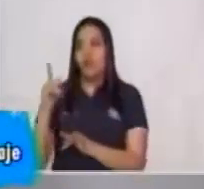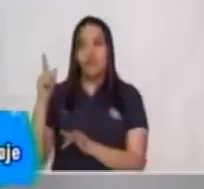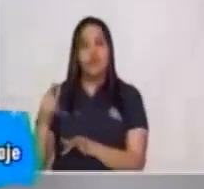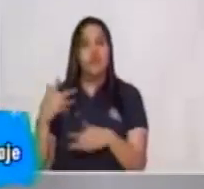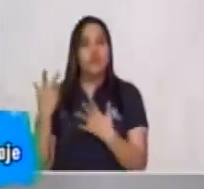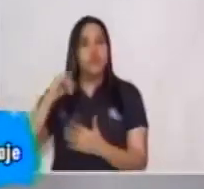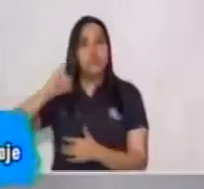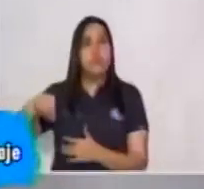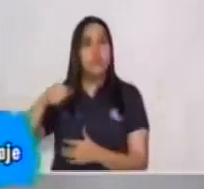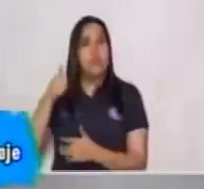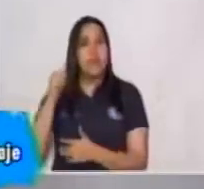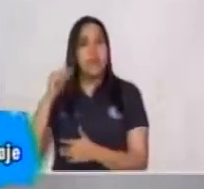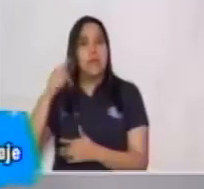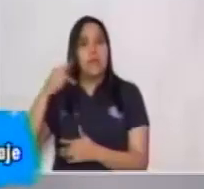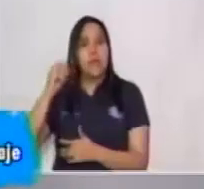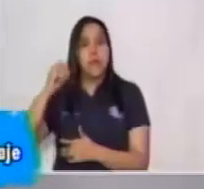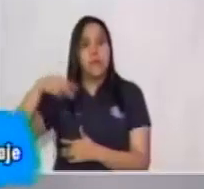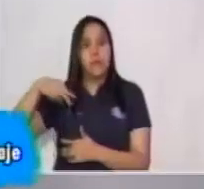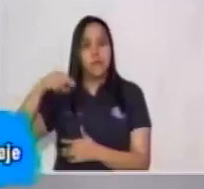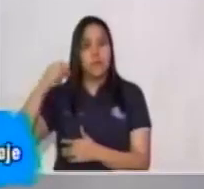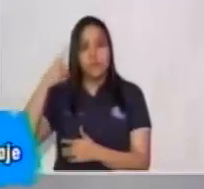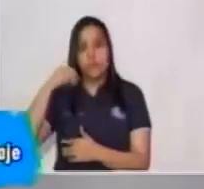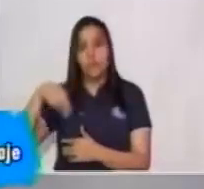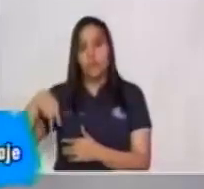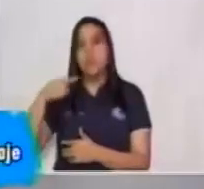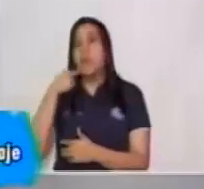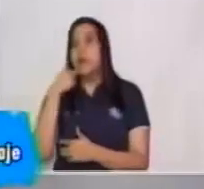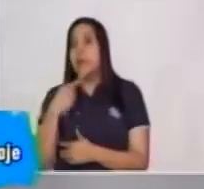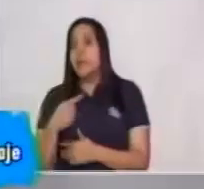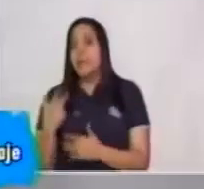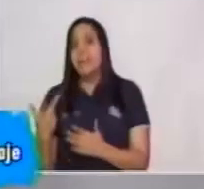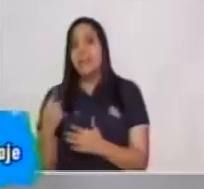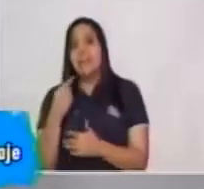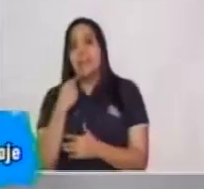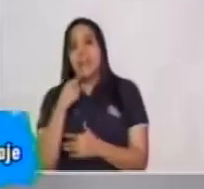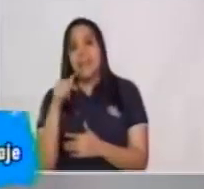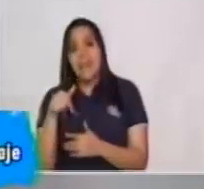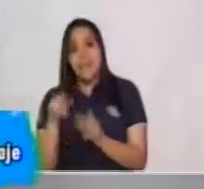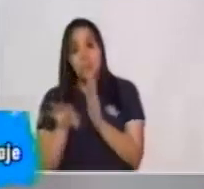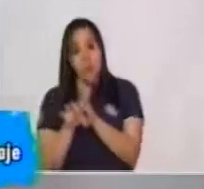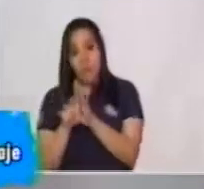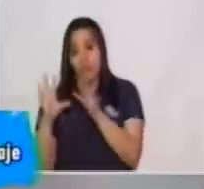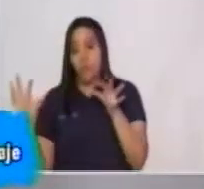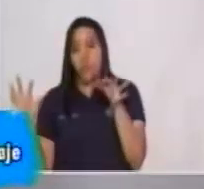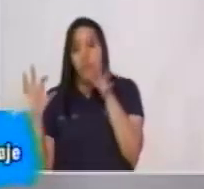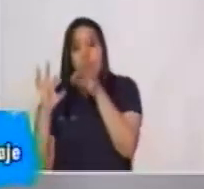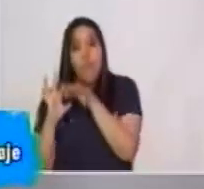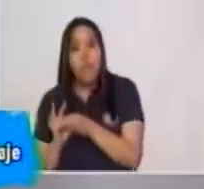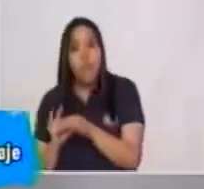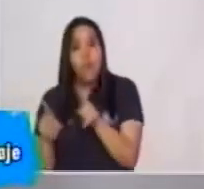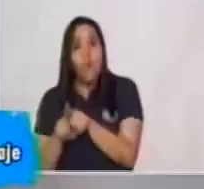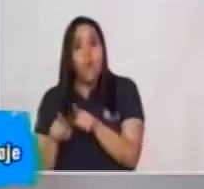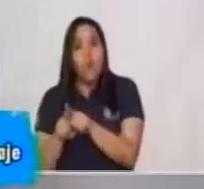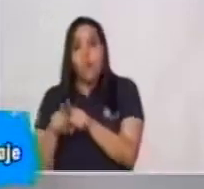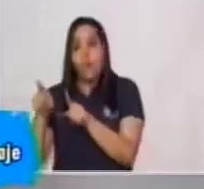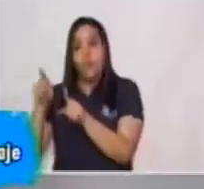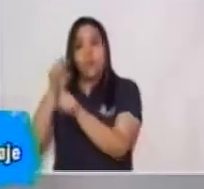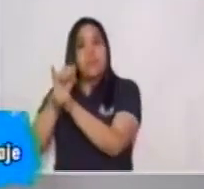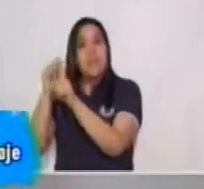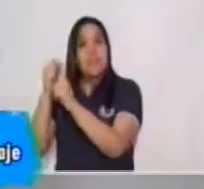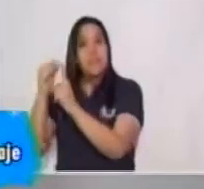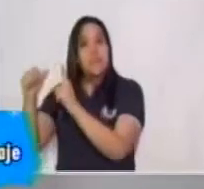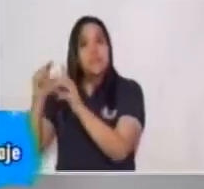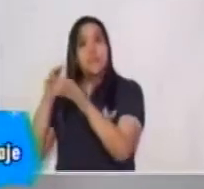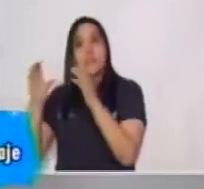mano con cada uno de los elementos del lenguaje. Y estos también, a su vez, van relacionados con la situación comunicacional